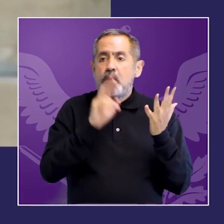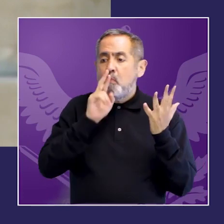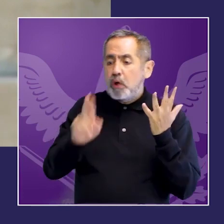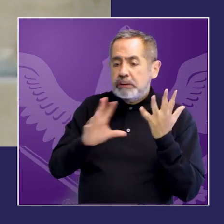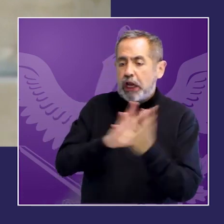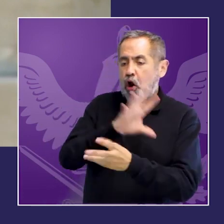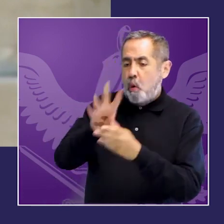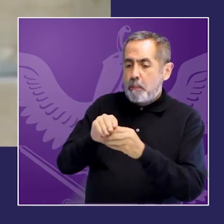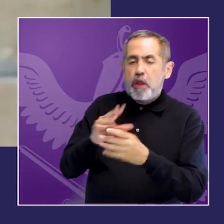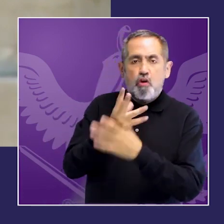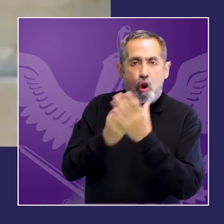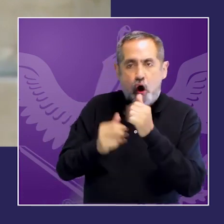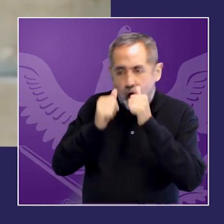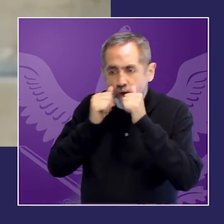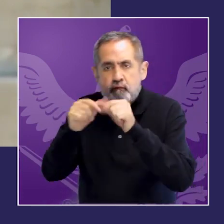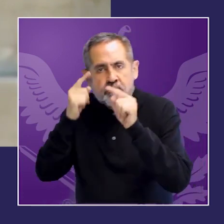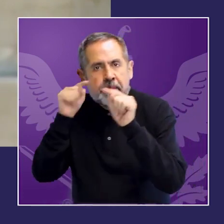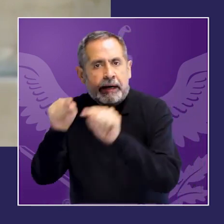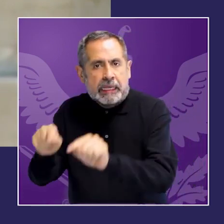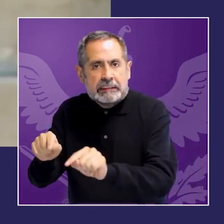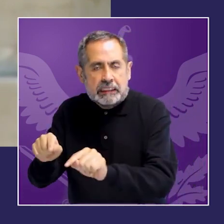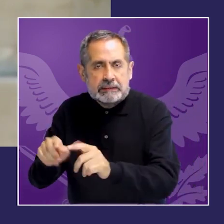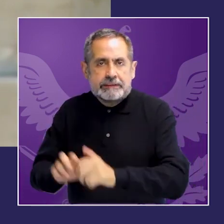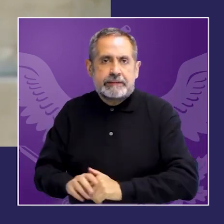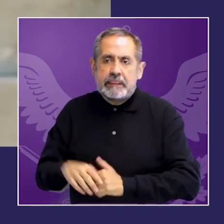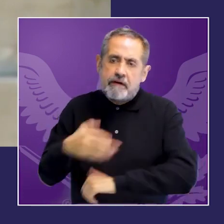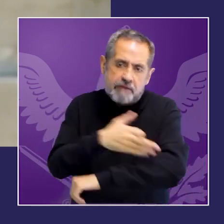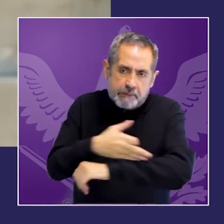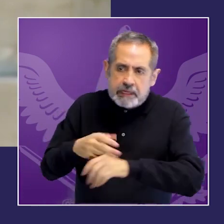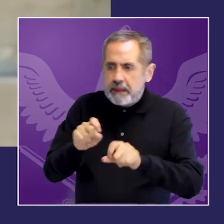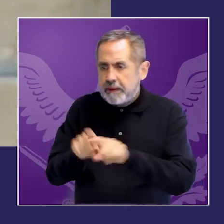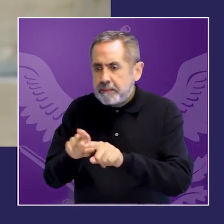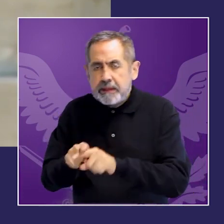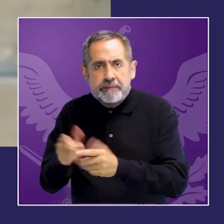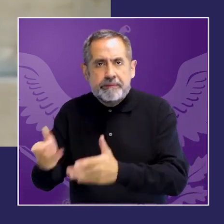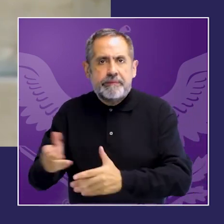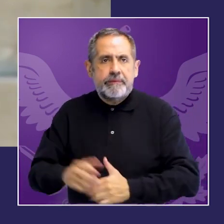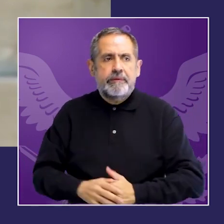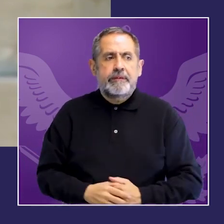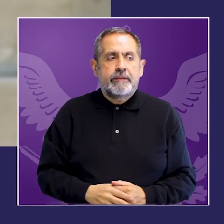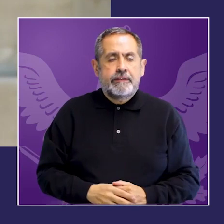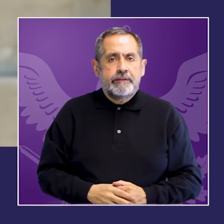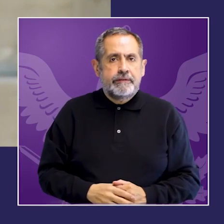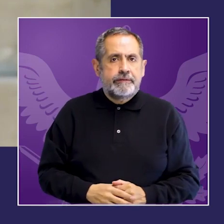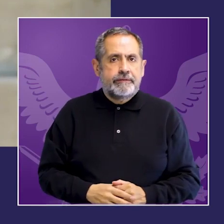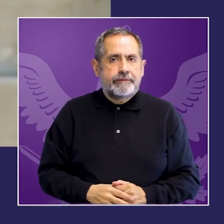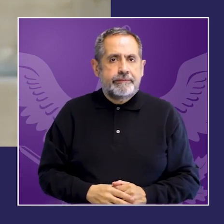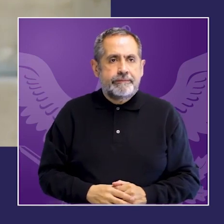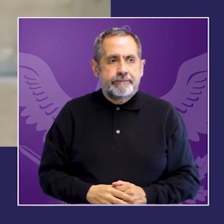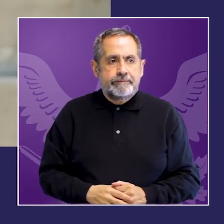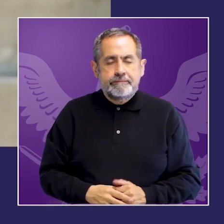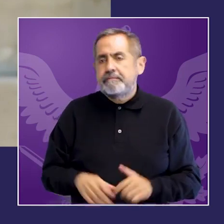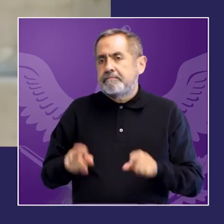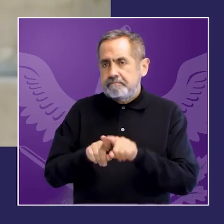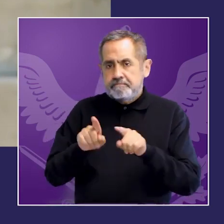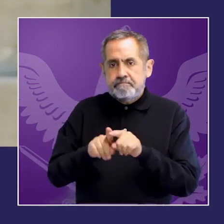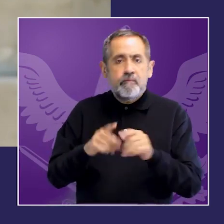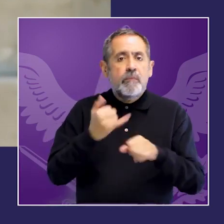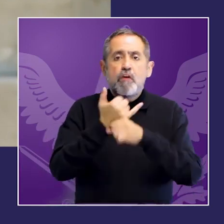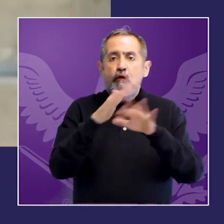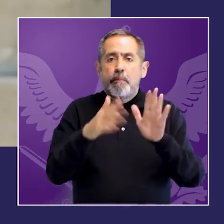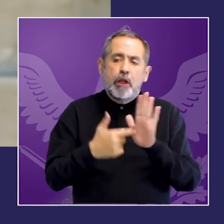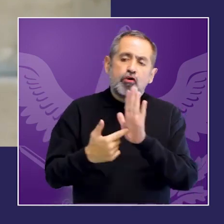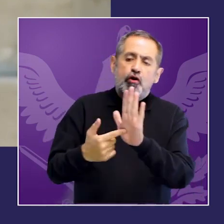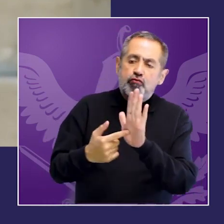procurar acercar la información y trabajar de manera conjunta con las familias y de cara a la sociedad para lo cual es preciso